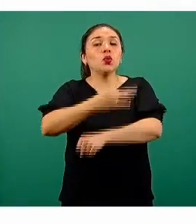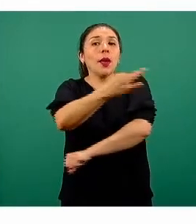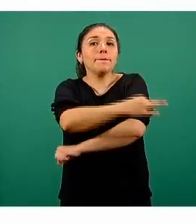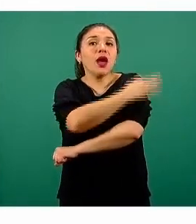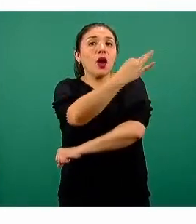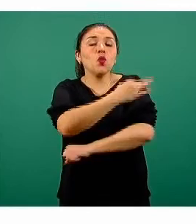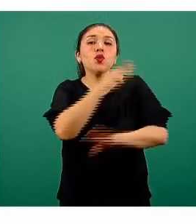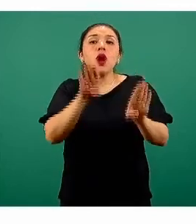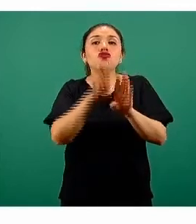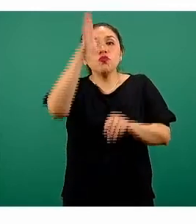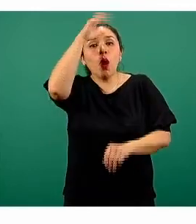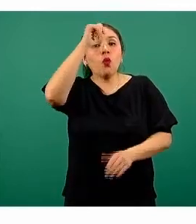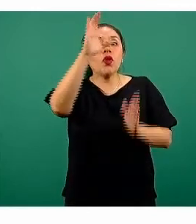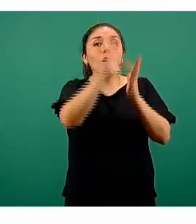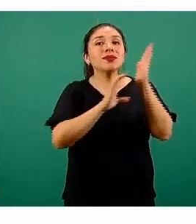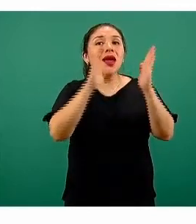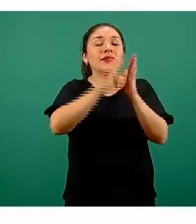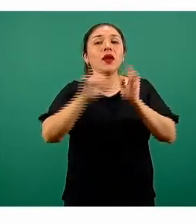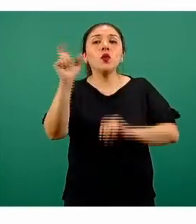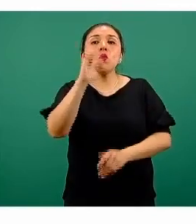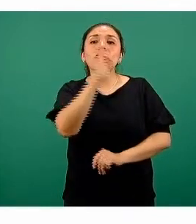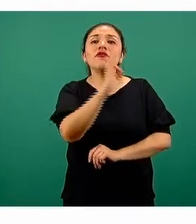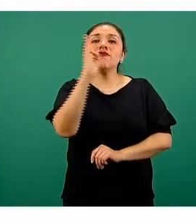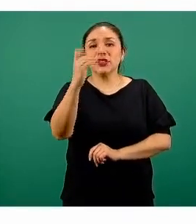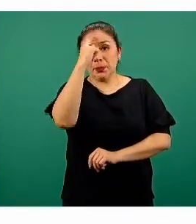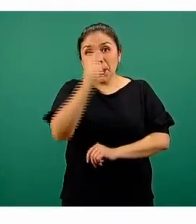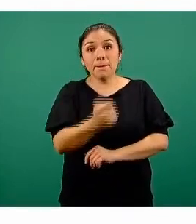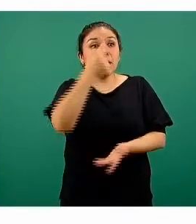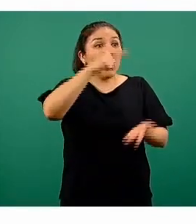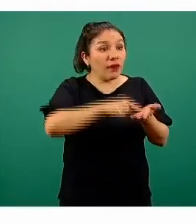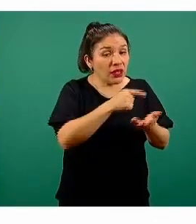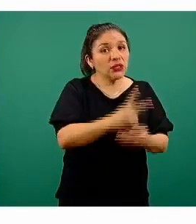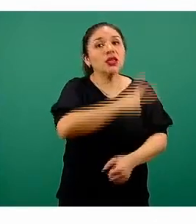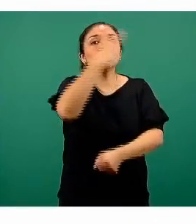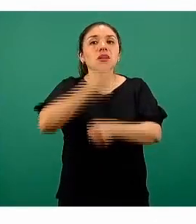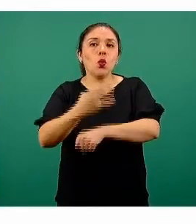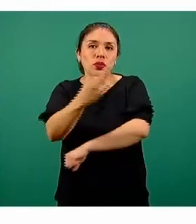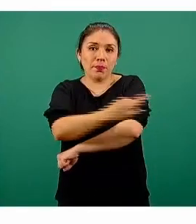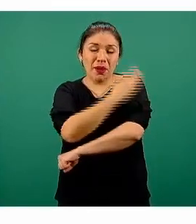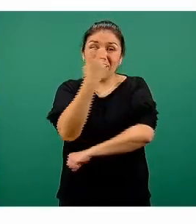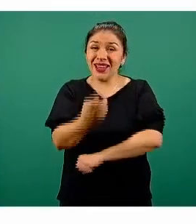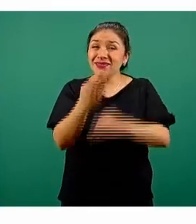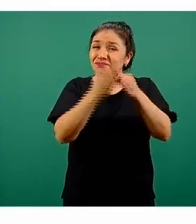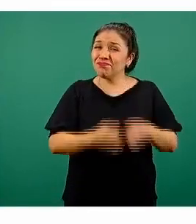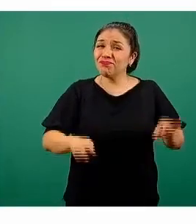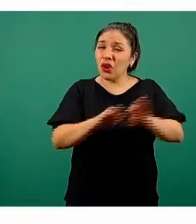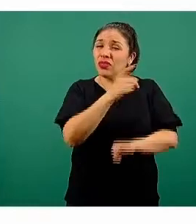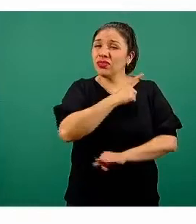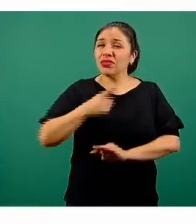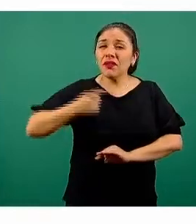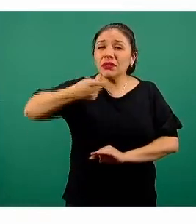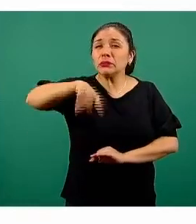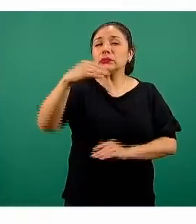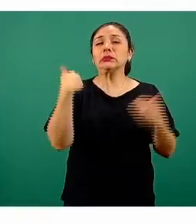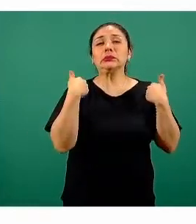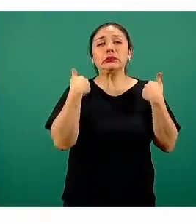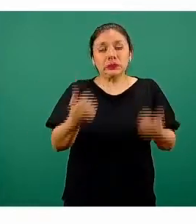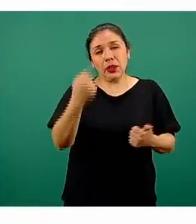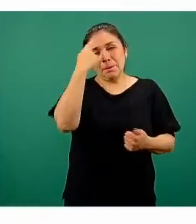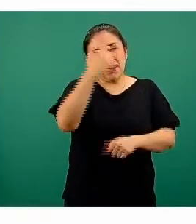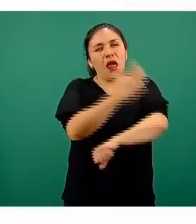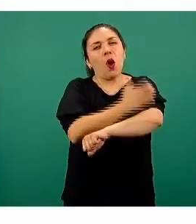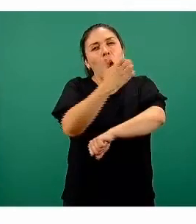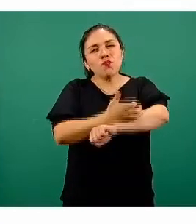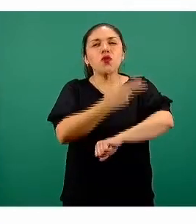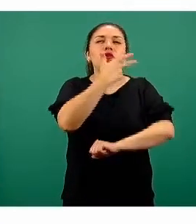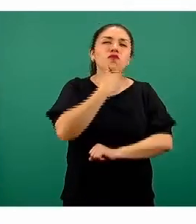de acuerdo al calendario en que fueron aplicadas las primeras dosis. Entonces, es muy importante que quede claro para nuestras compañeras